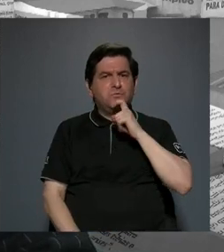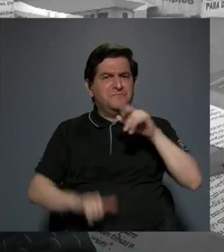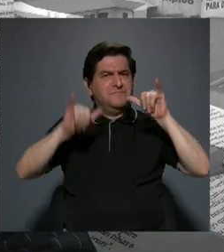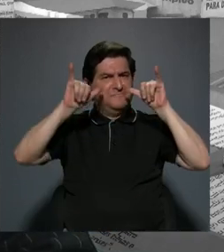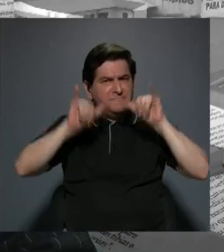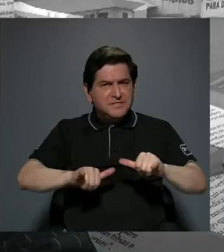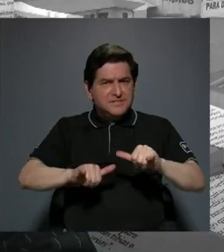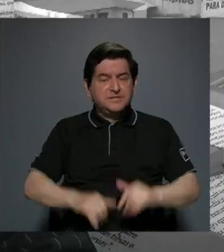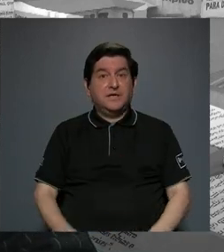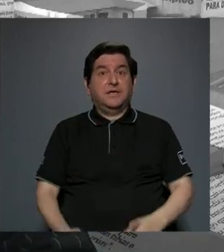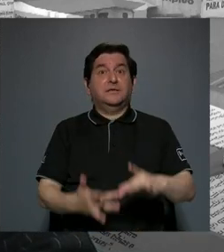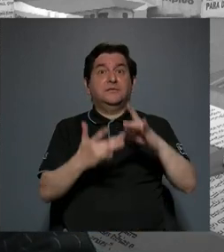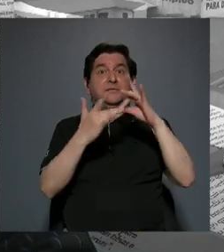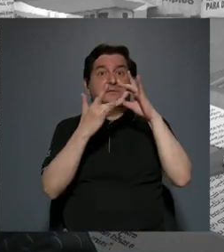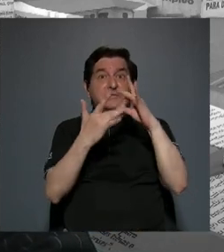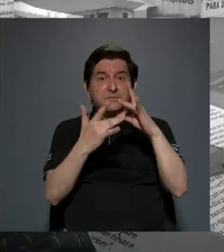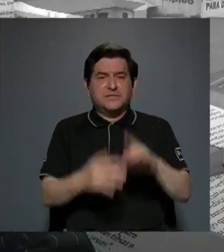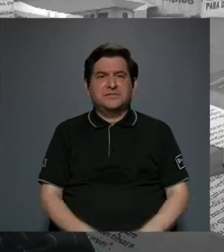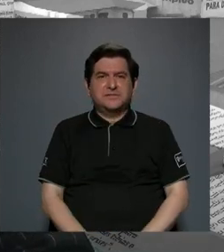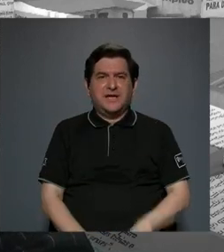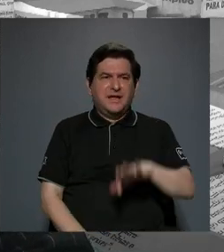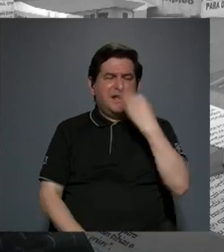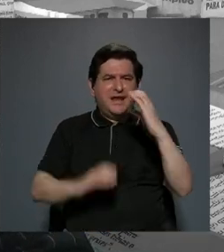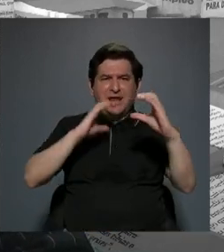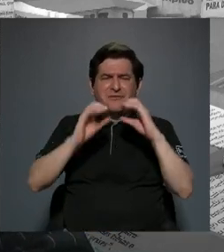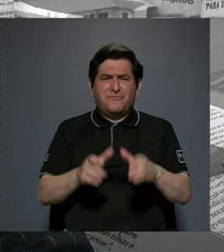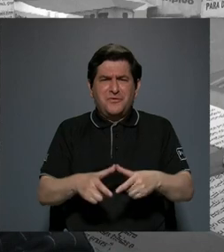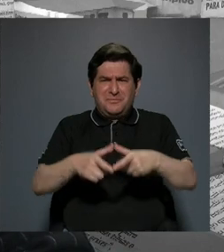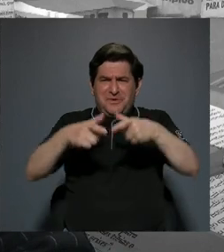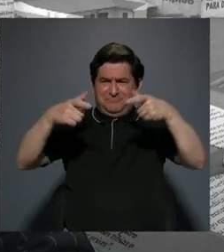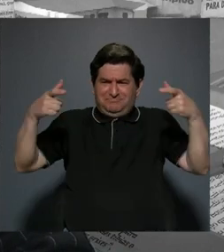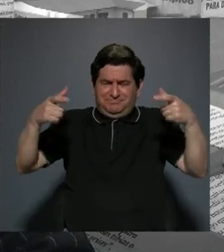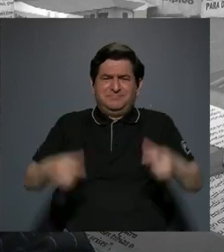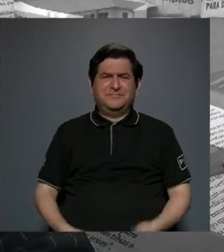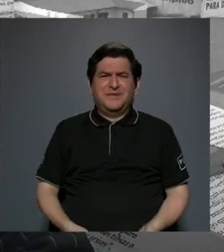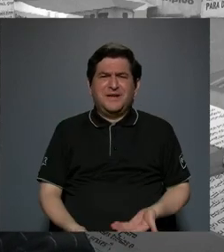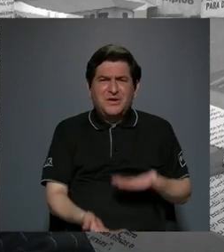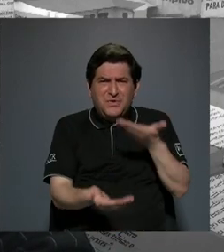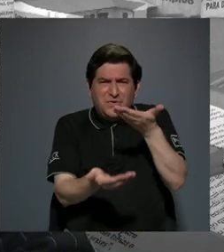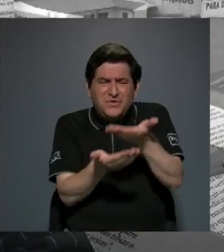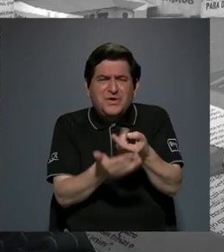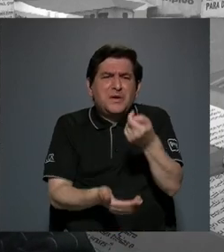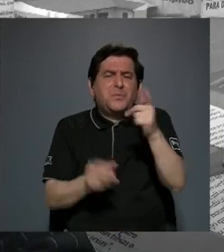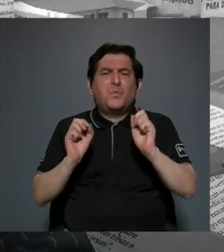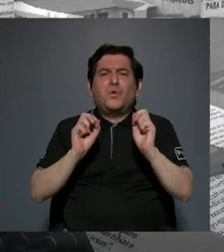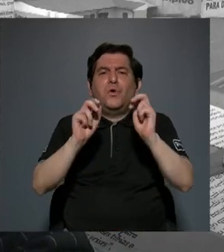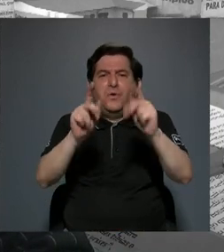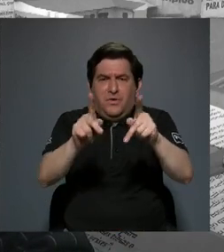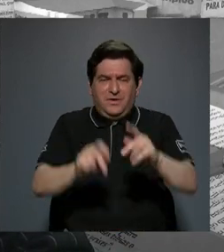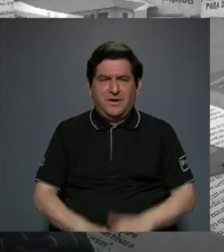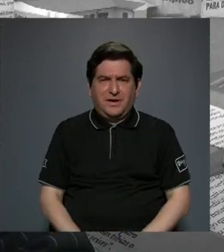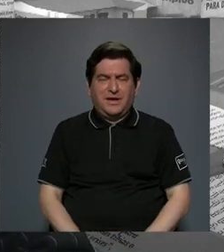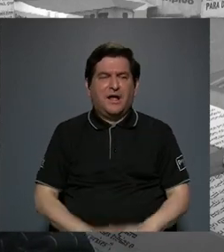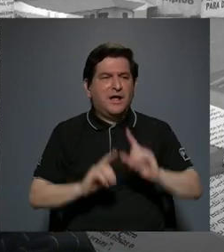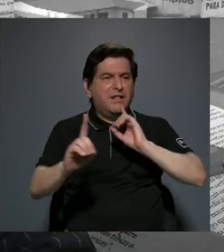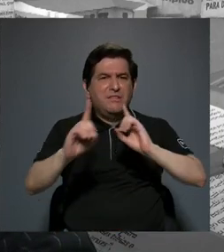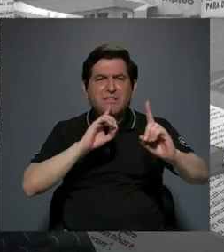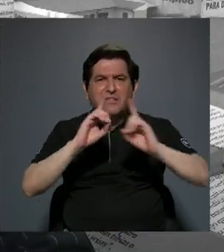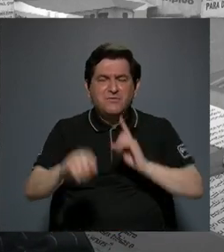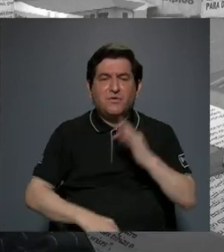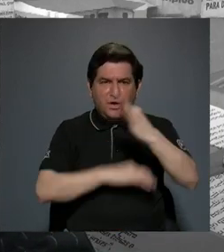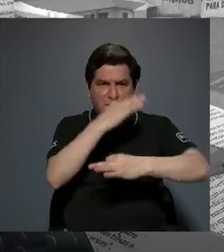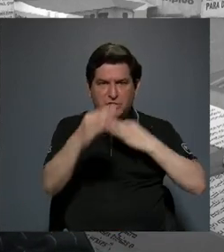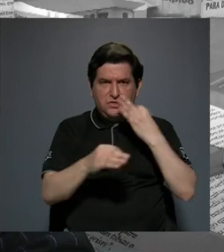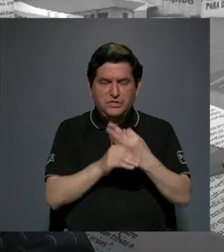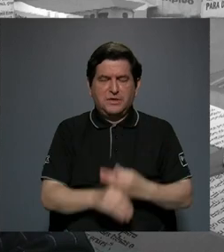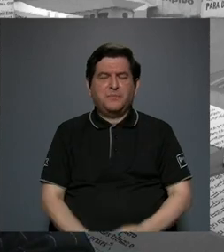sostener, y sobre todo con medios de comunicación masiva que ofrecen poco espacio para divulgar este